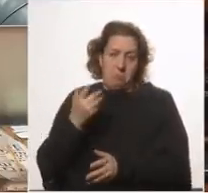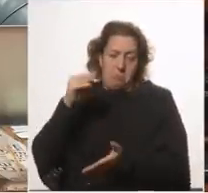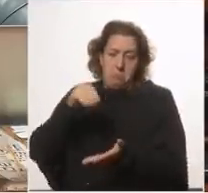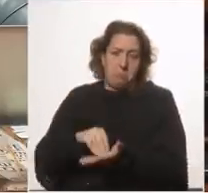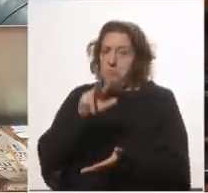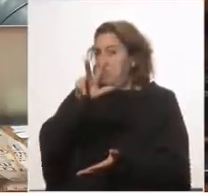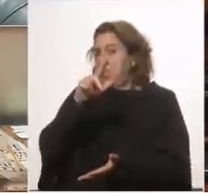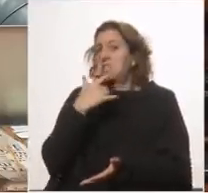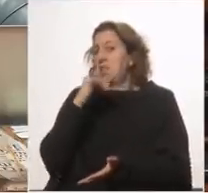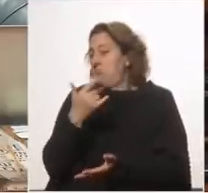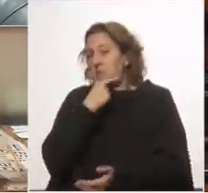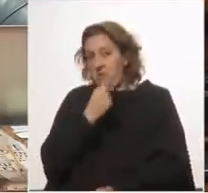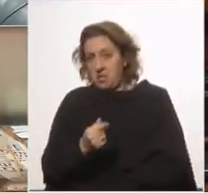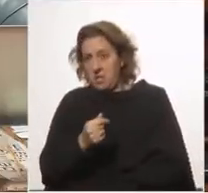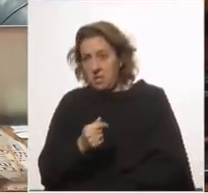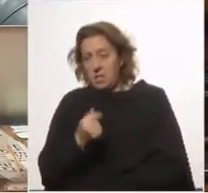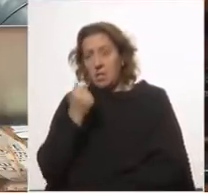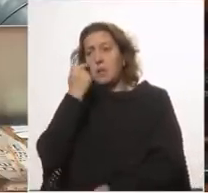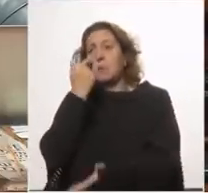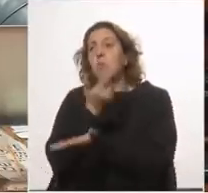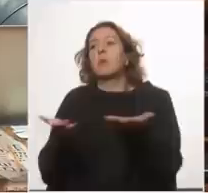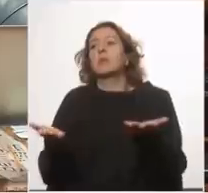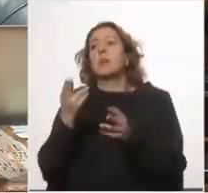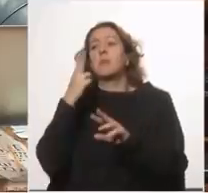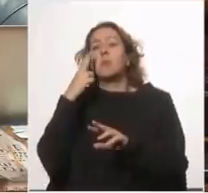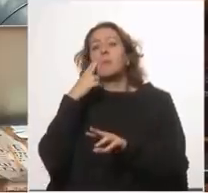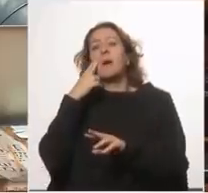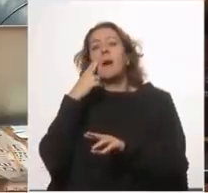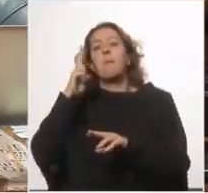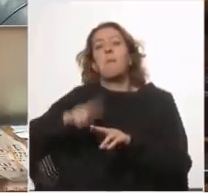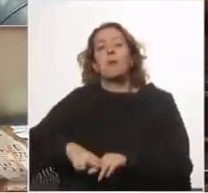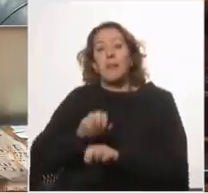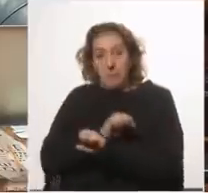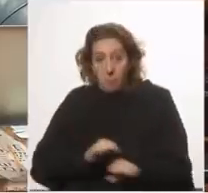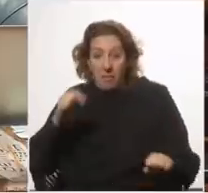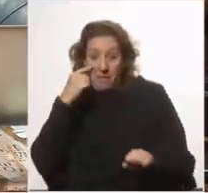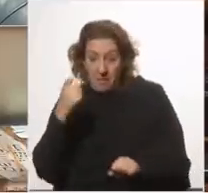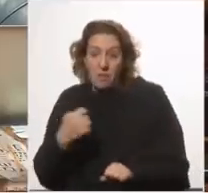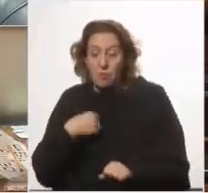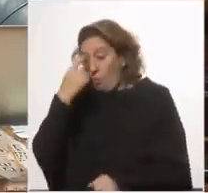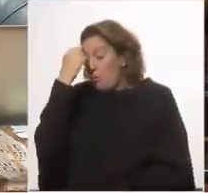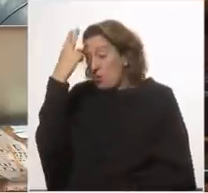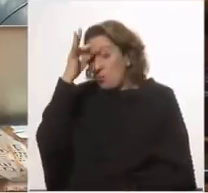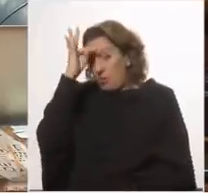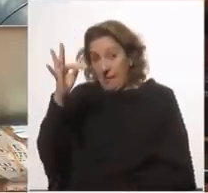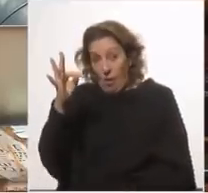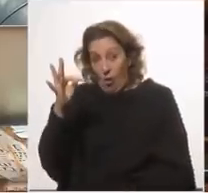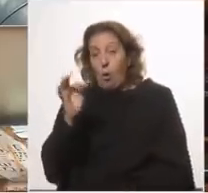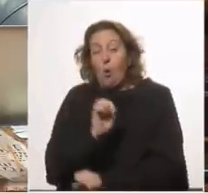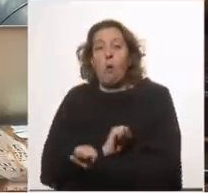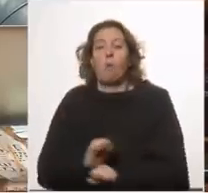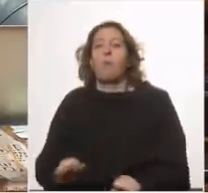ejemplos simplemente muy sencillitos que muestran que el problema de la muerte evitable es un concepto técnico es un concepto fuertemente